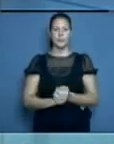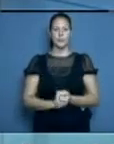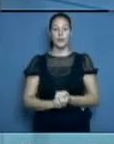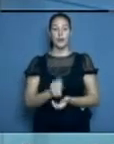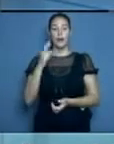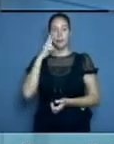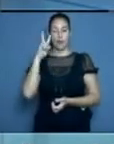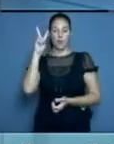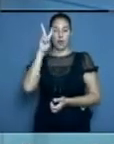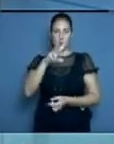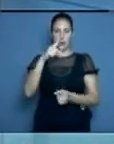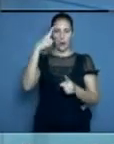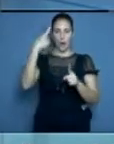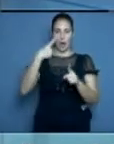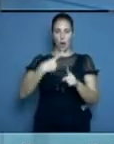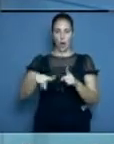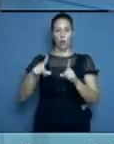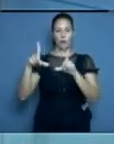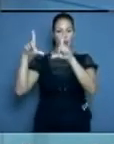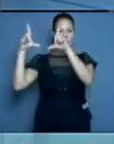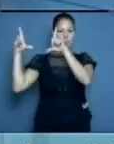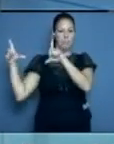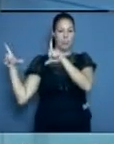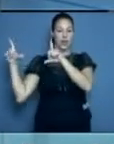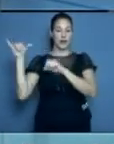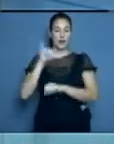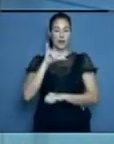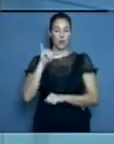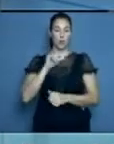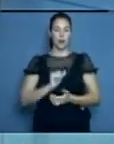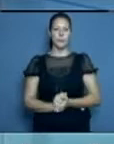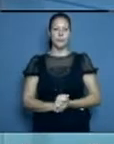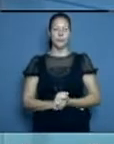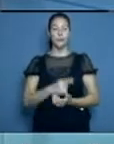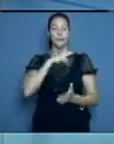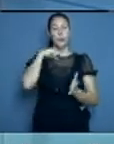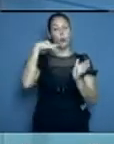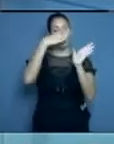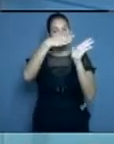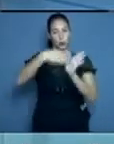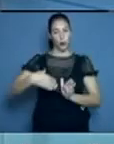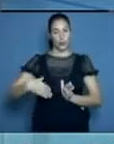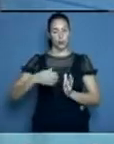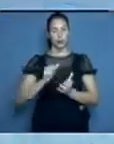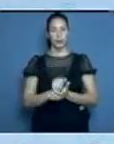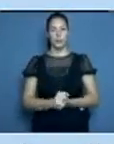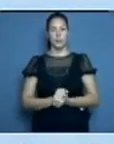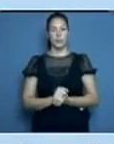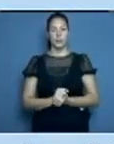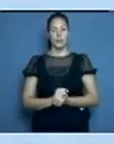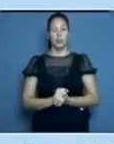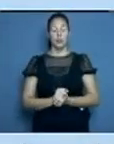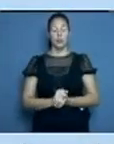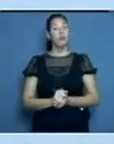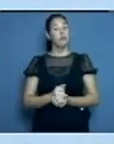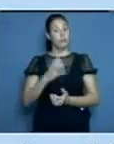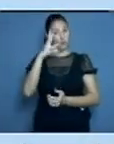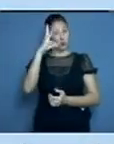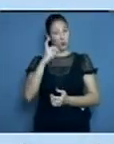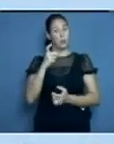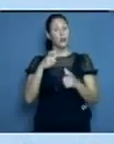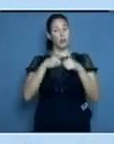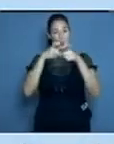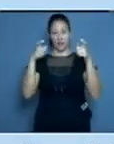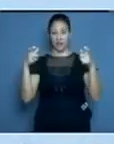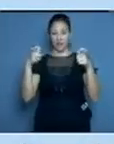las personas que lamentablemente fallecieron. Vamos a ver la siguiente imagen, que la tenemos. un récord negativo para la